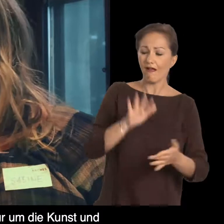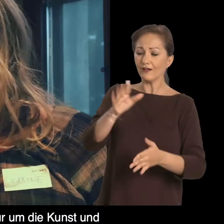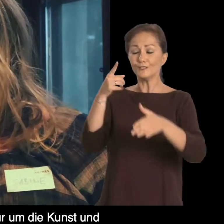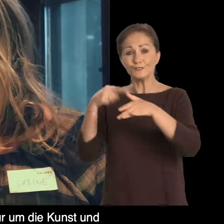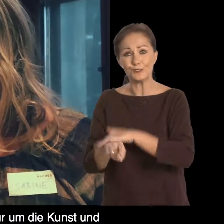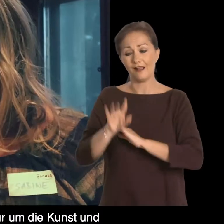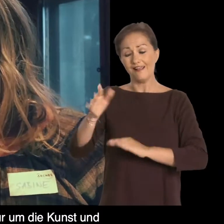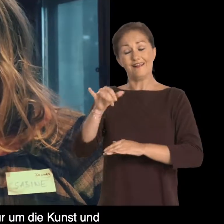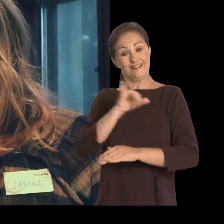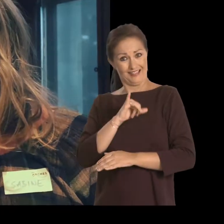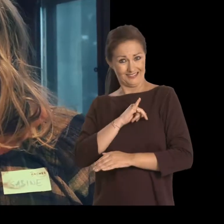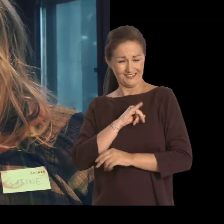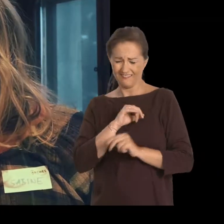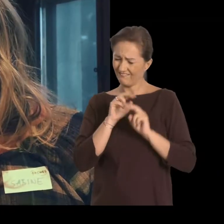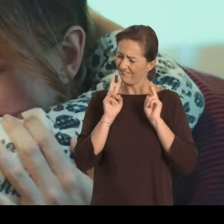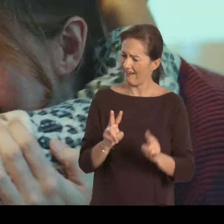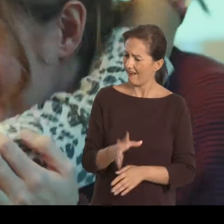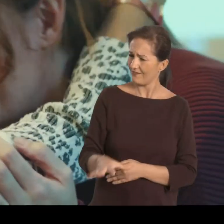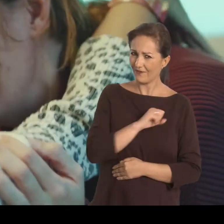y eso es muy gratis.